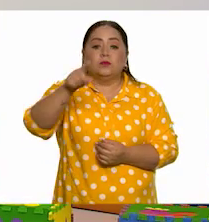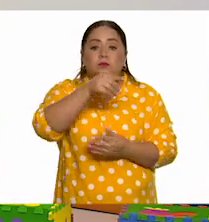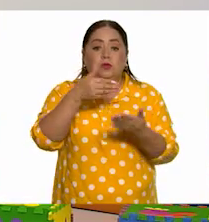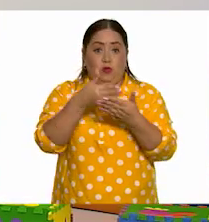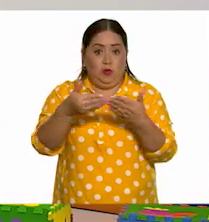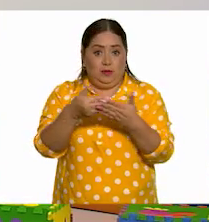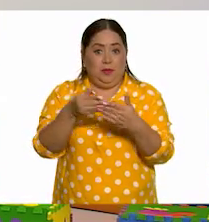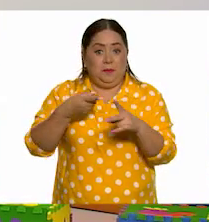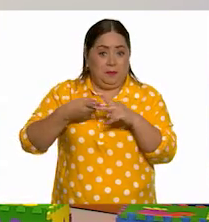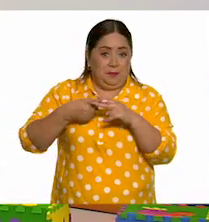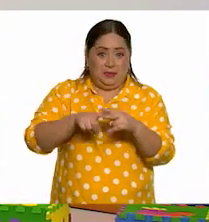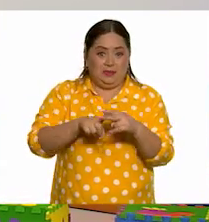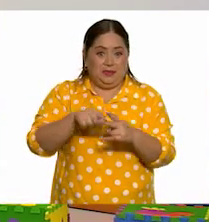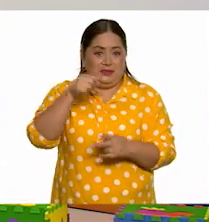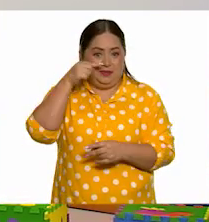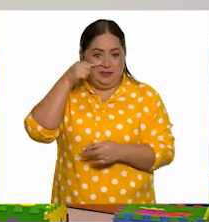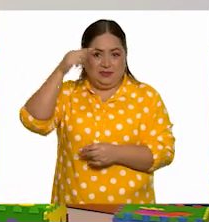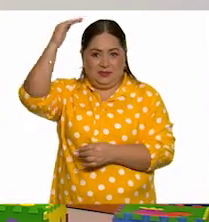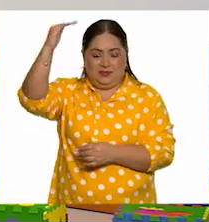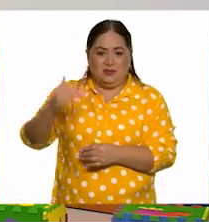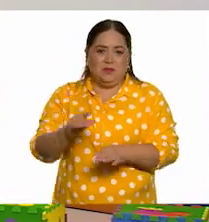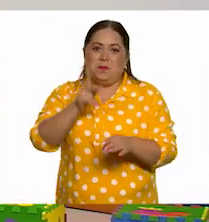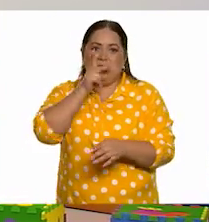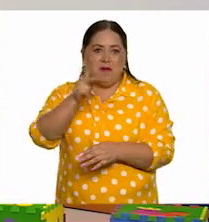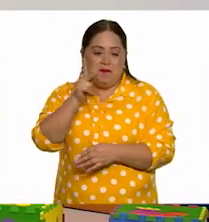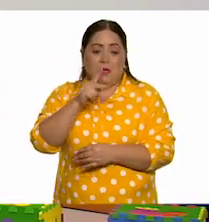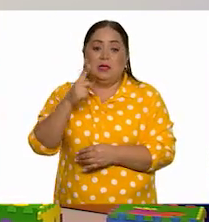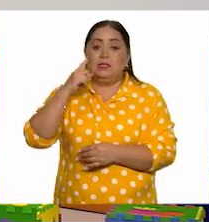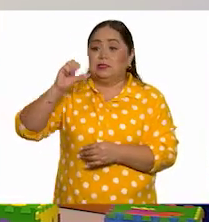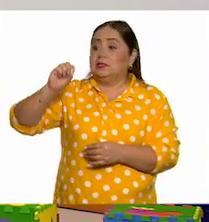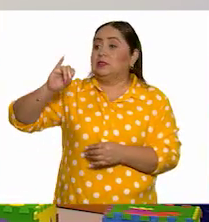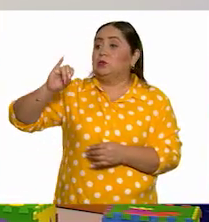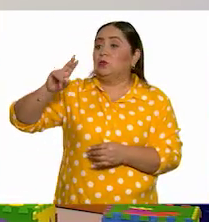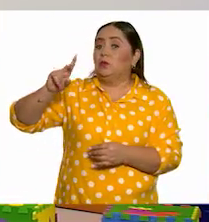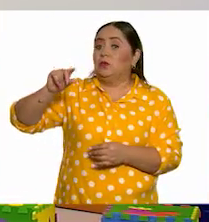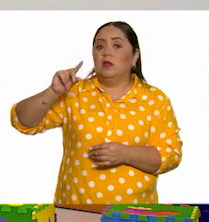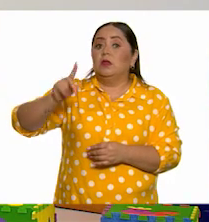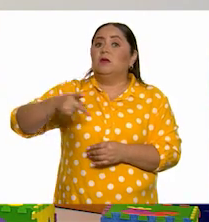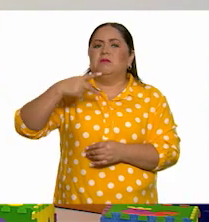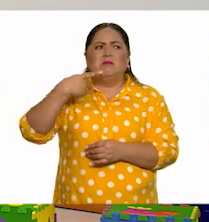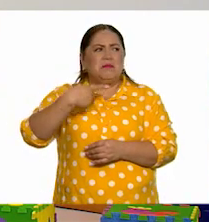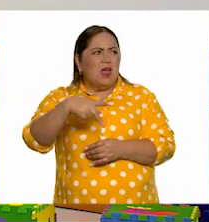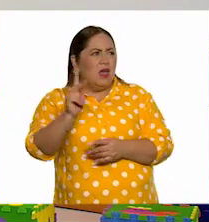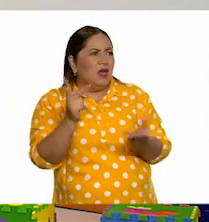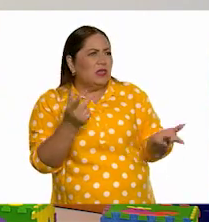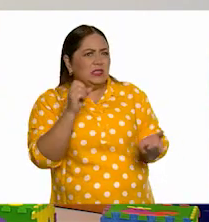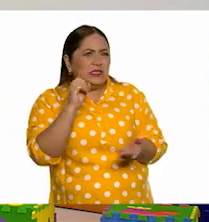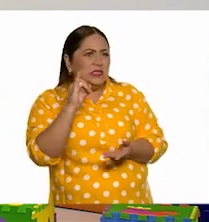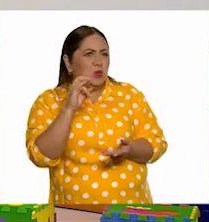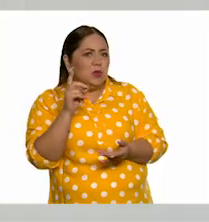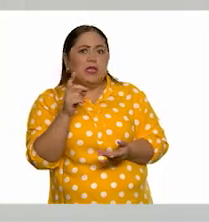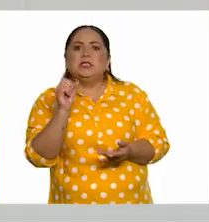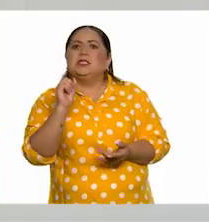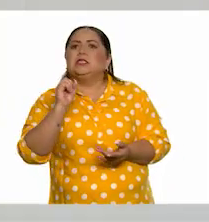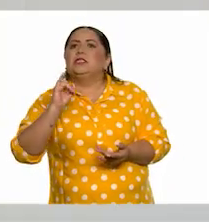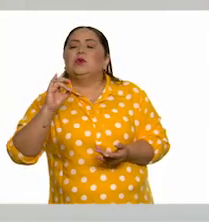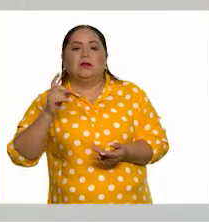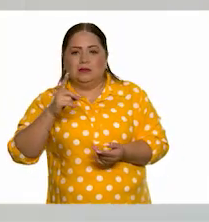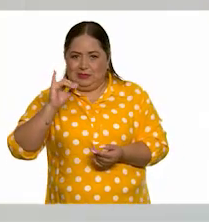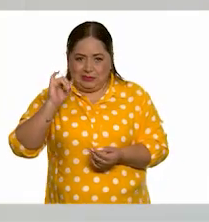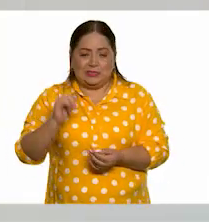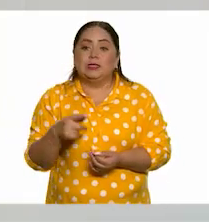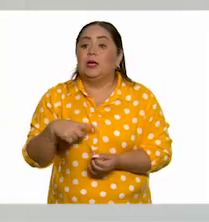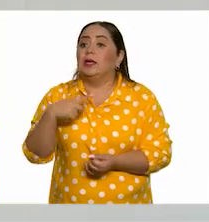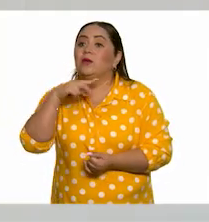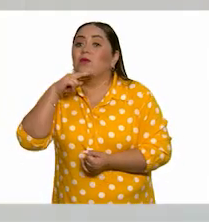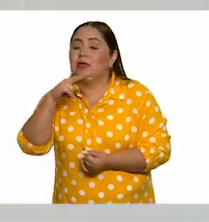vamos a empezar a trabajar el sistema de escritura. Ciudad. Aunque dicen maestra, pero ciudad... Sí, suena